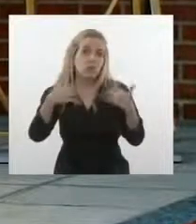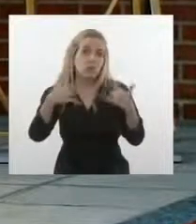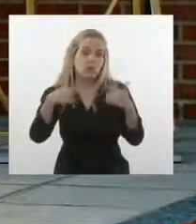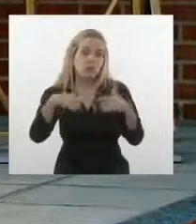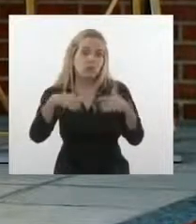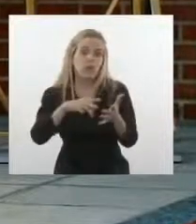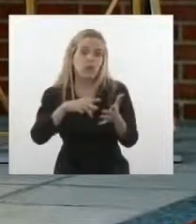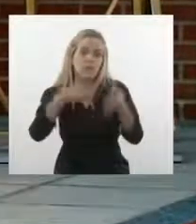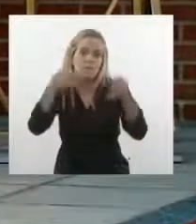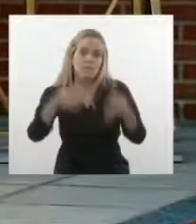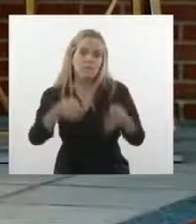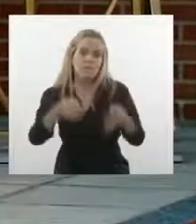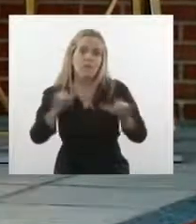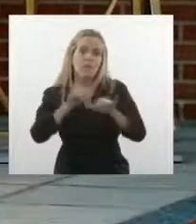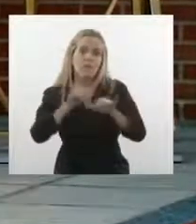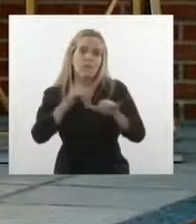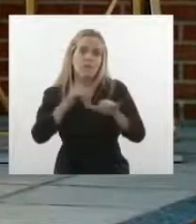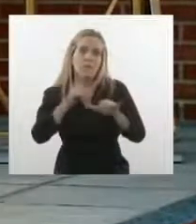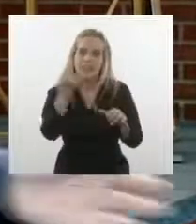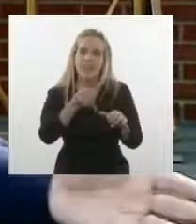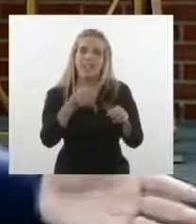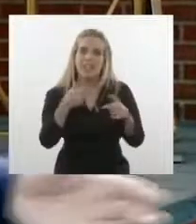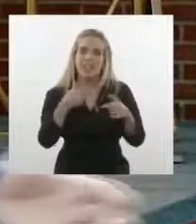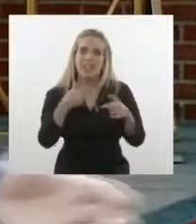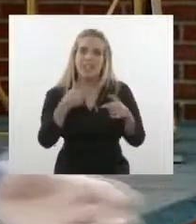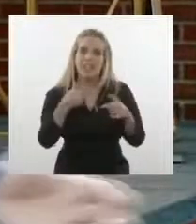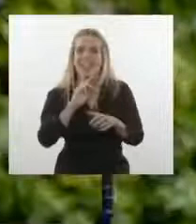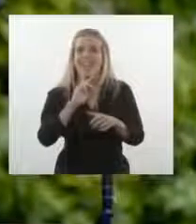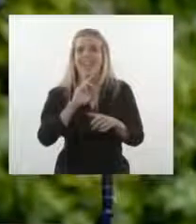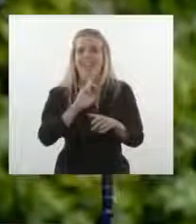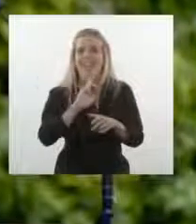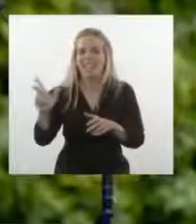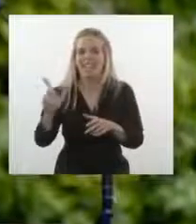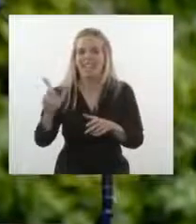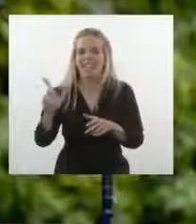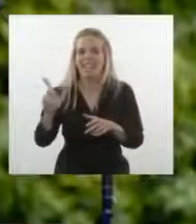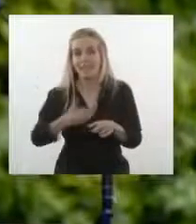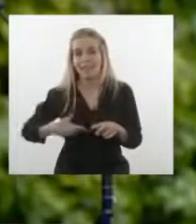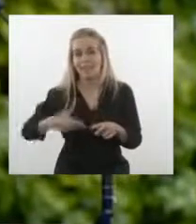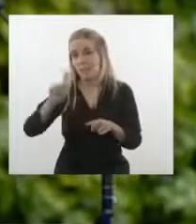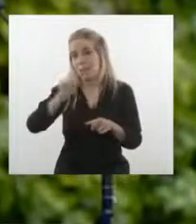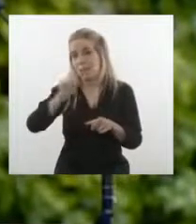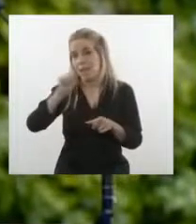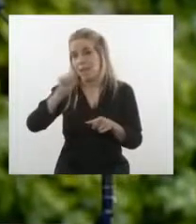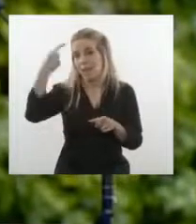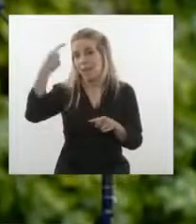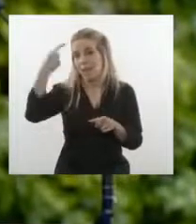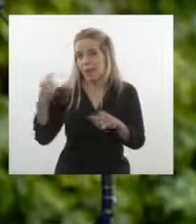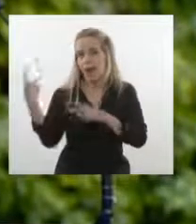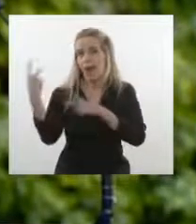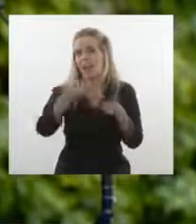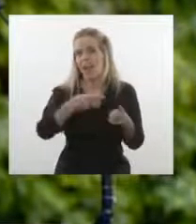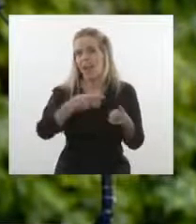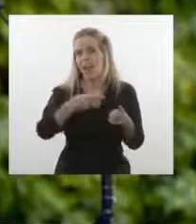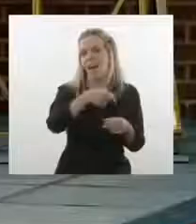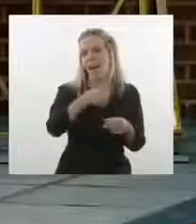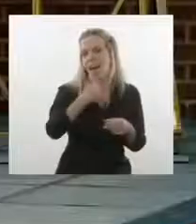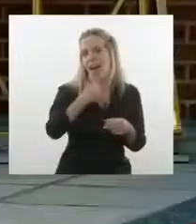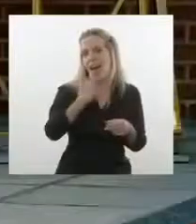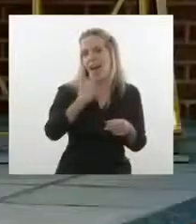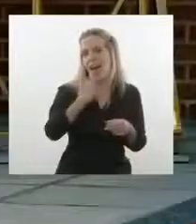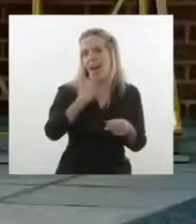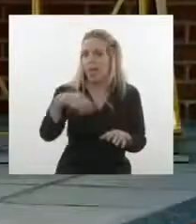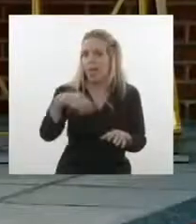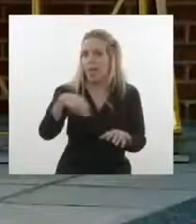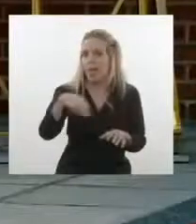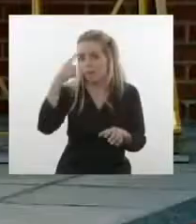Y como le decía el presidente, que nos va a visitar en Argentina el mes entrante, tenemos que nosotros relanzar ese acuerdo